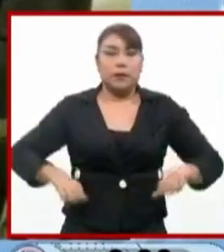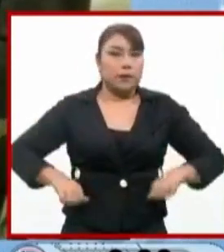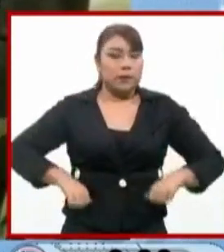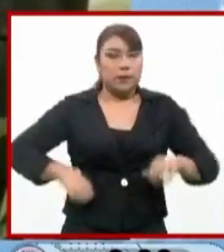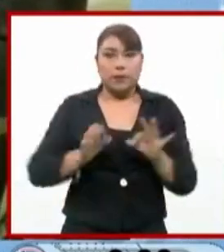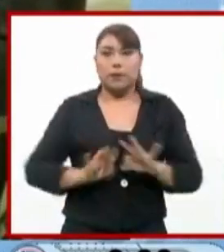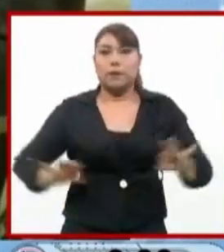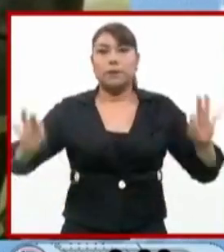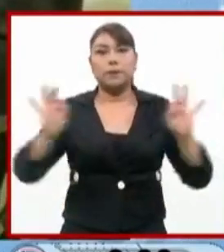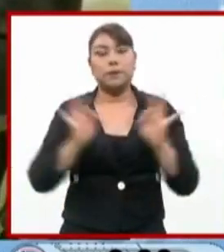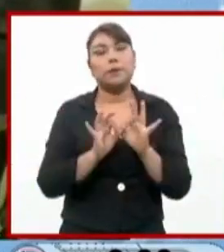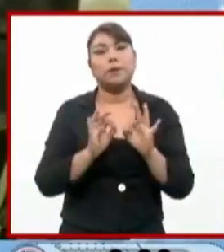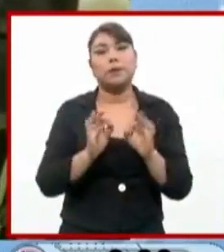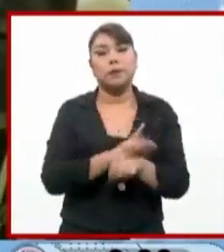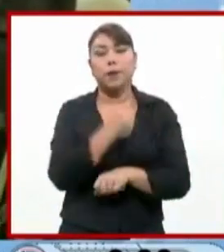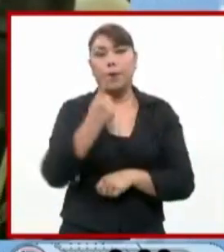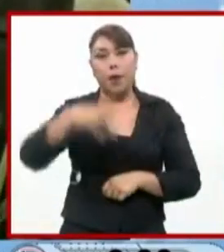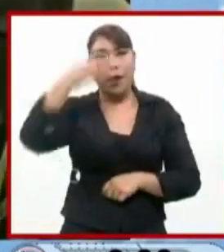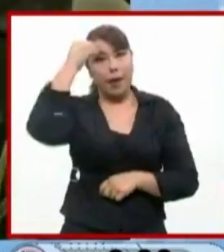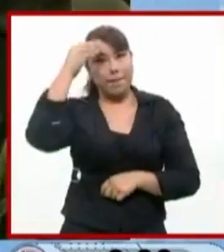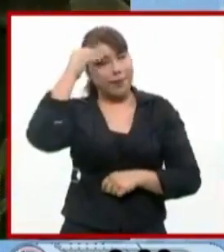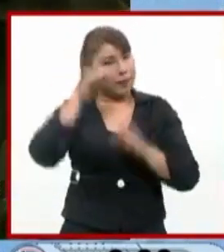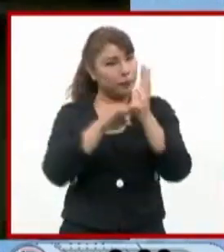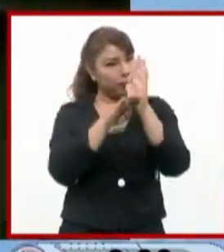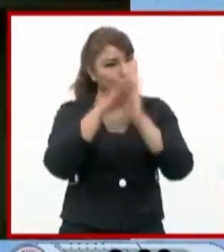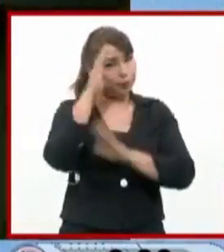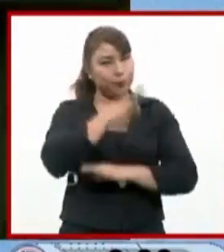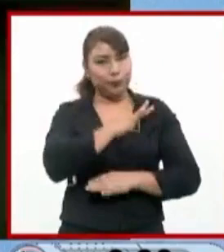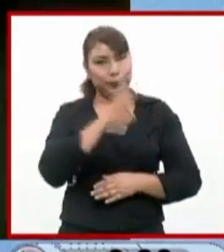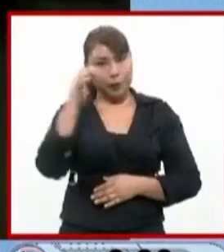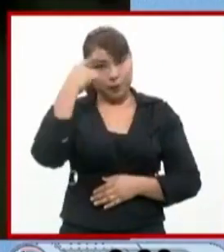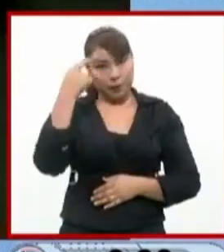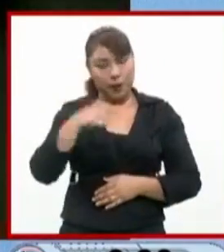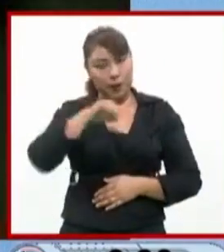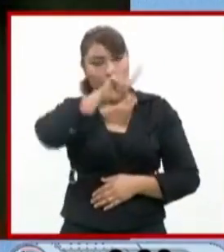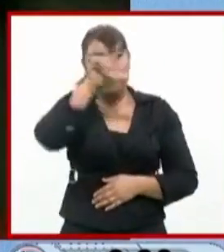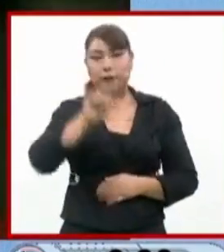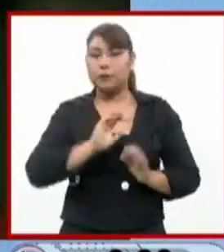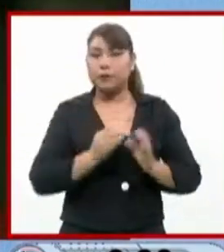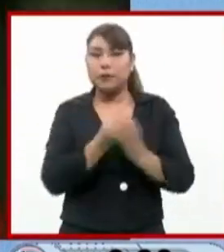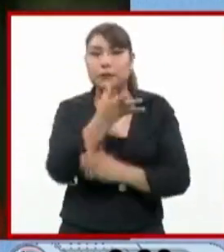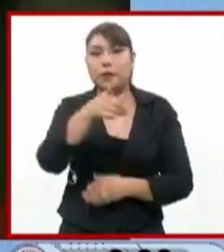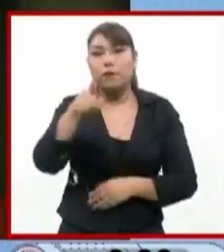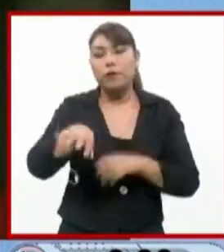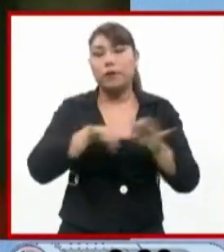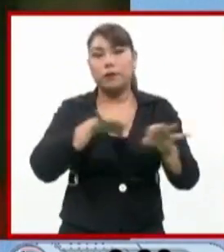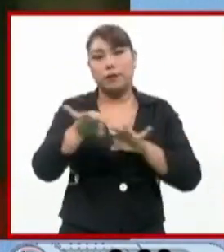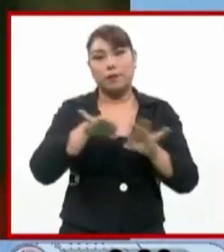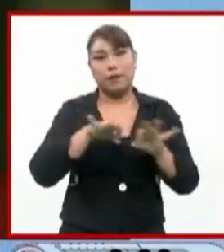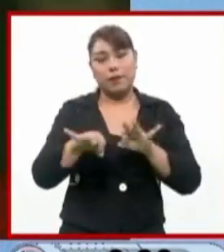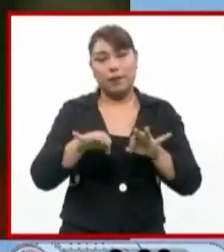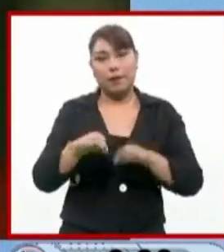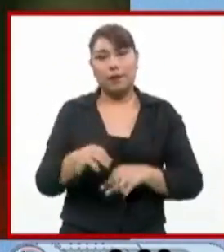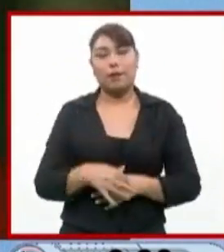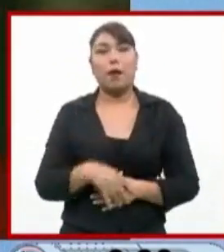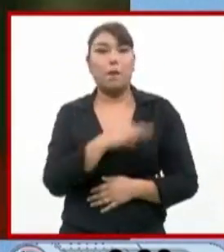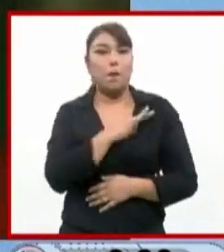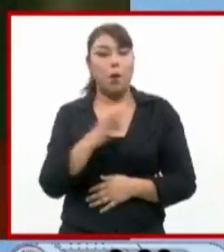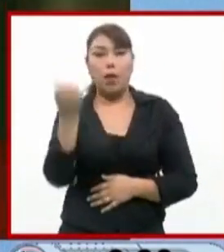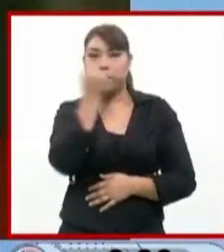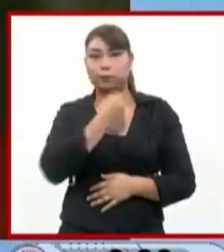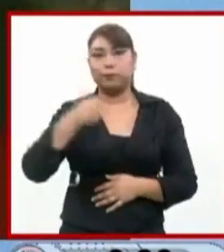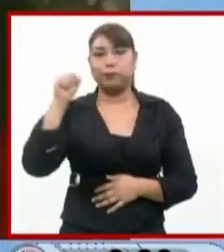académica de las y los estudiantes para enfrentarse al ámbito laboral con una visión humana, sustentable y